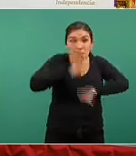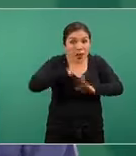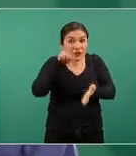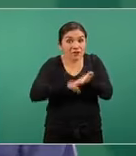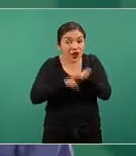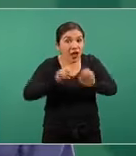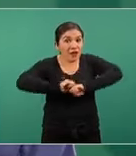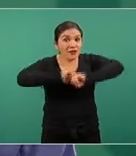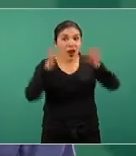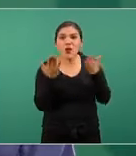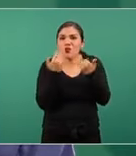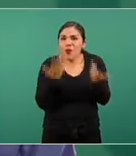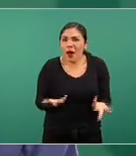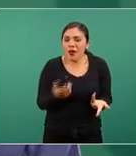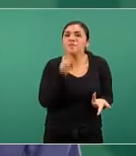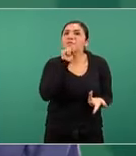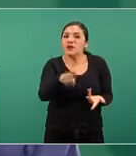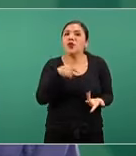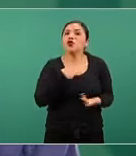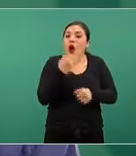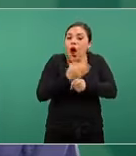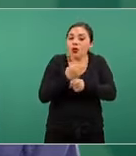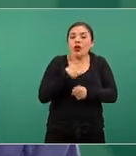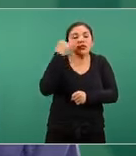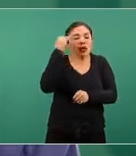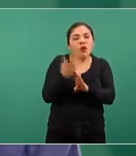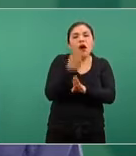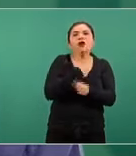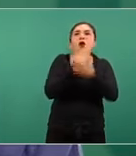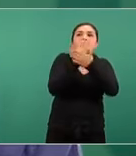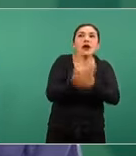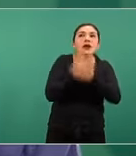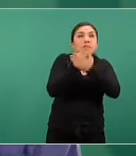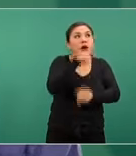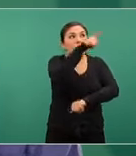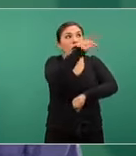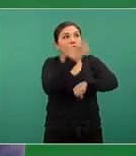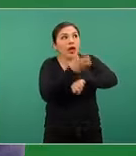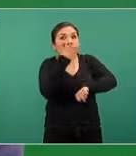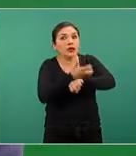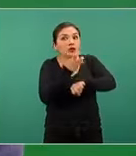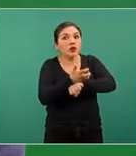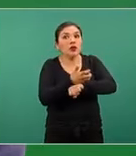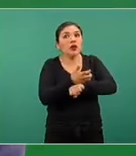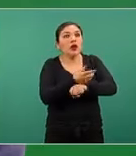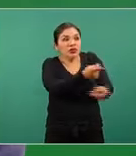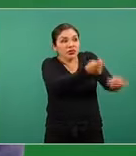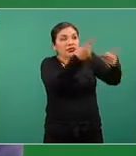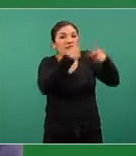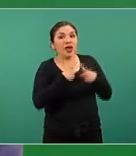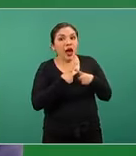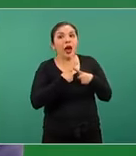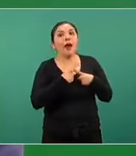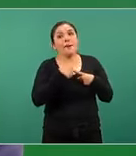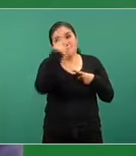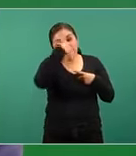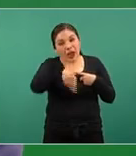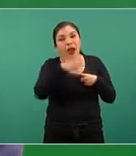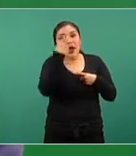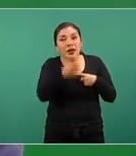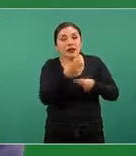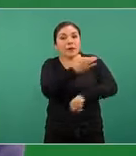justo cuando estábamos en espera de que Estados Unidos nos facilitara el acceso a